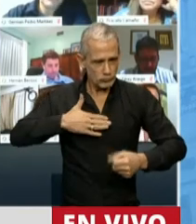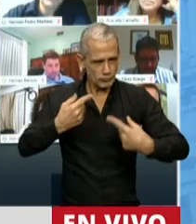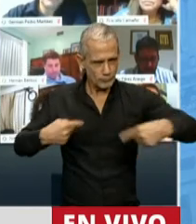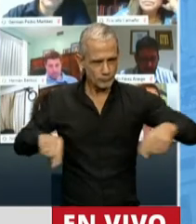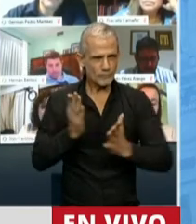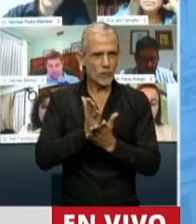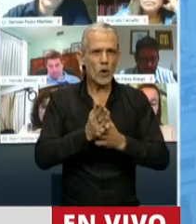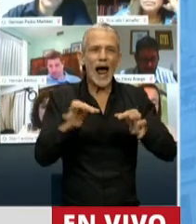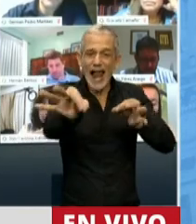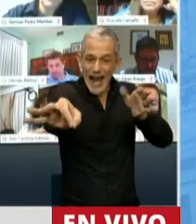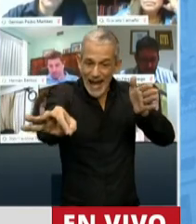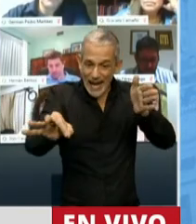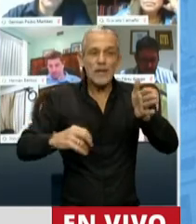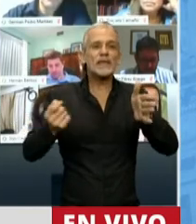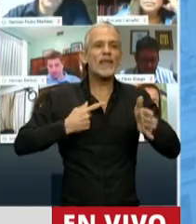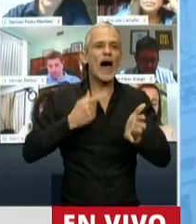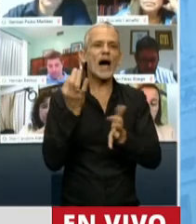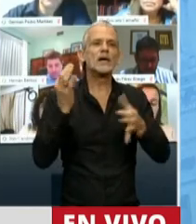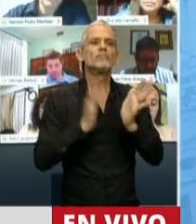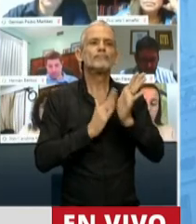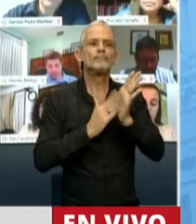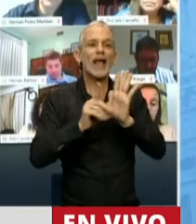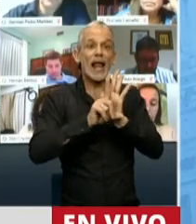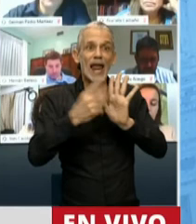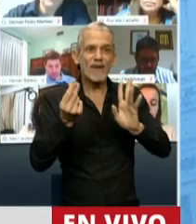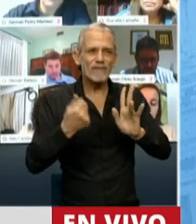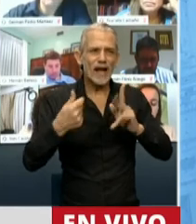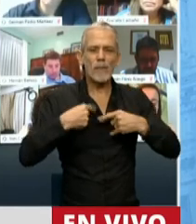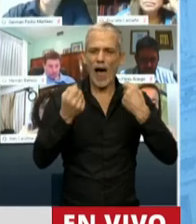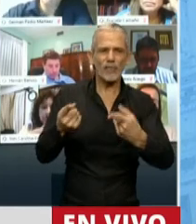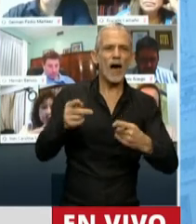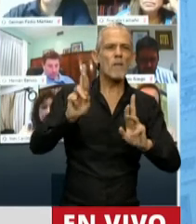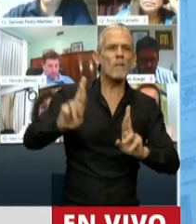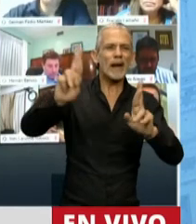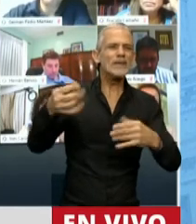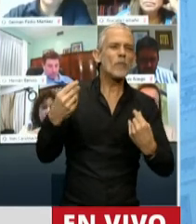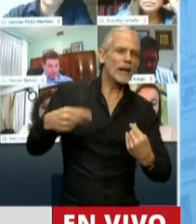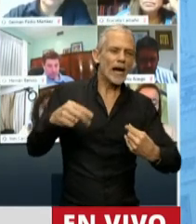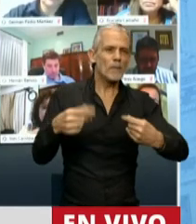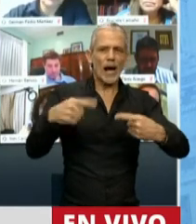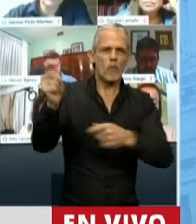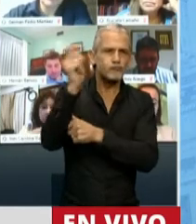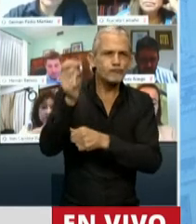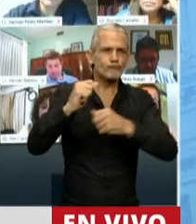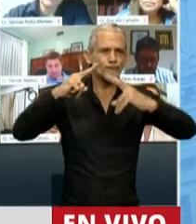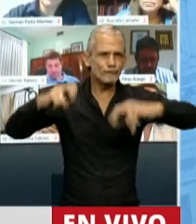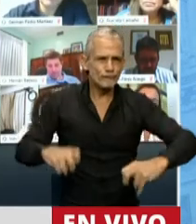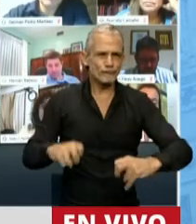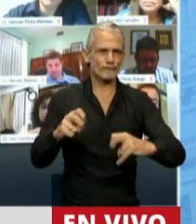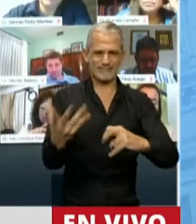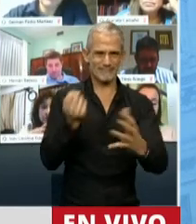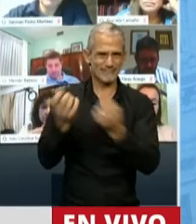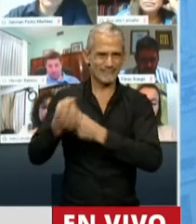El límite otorga seguridad jurídica para el otorgamiento de concesiones que tengan como finalidad la exploración y